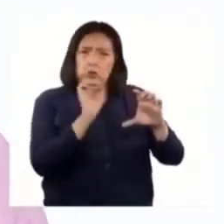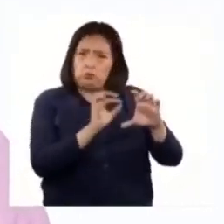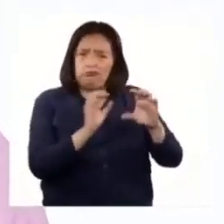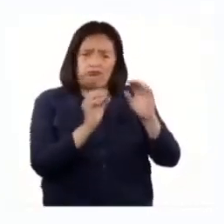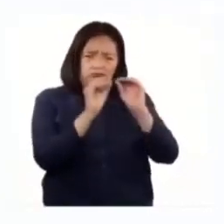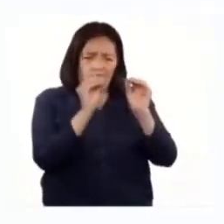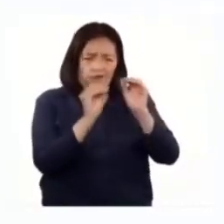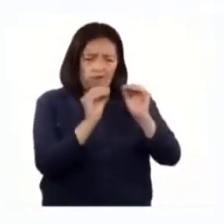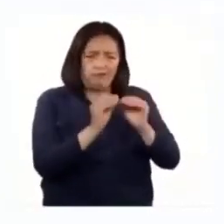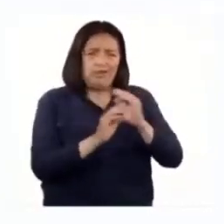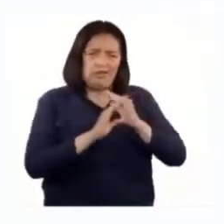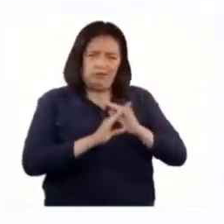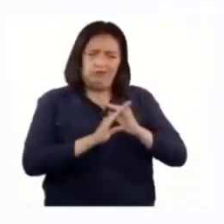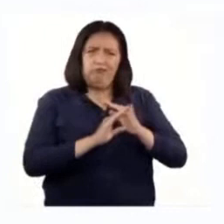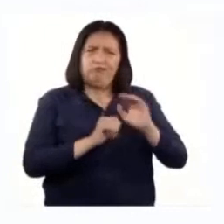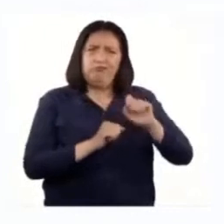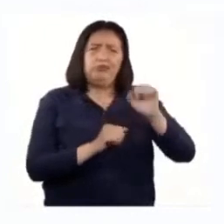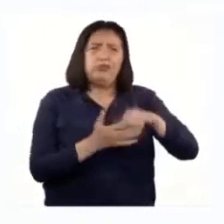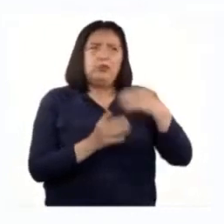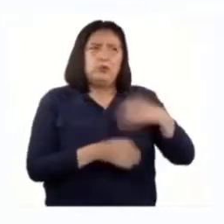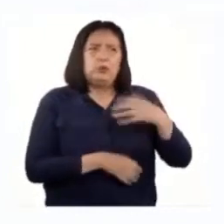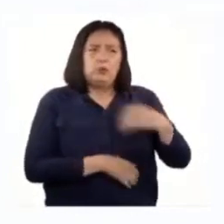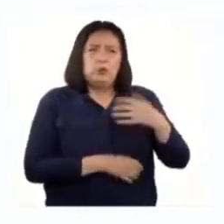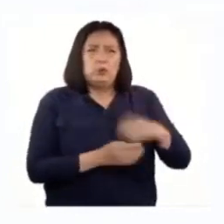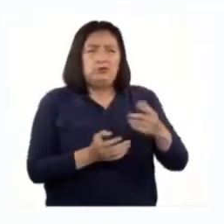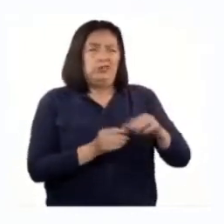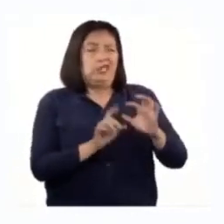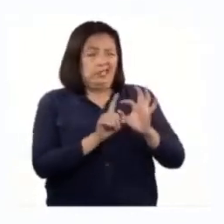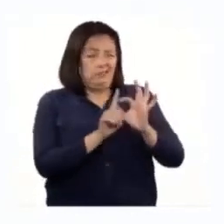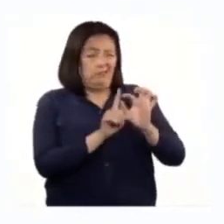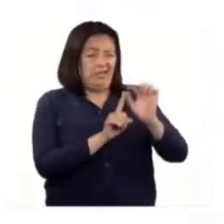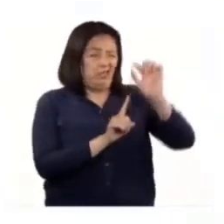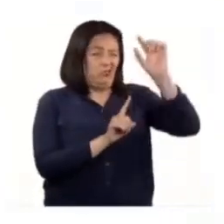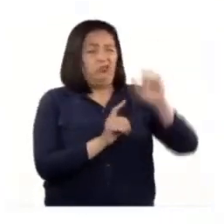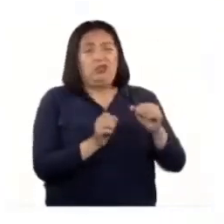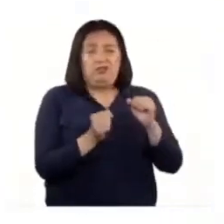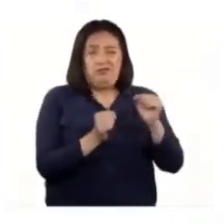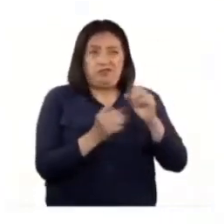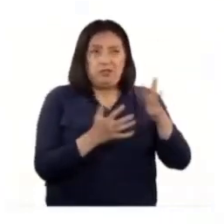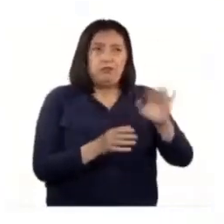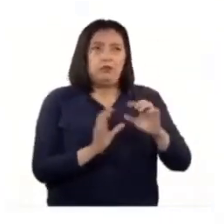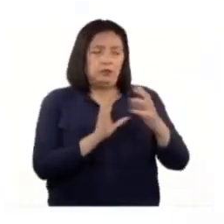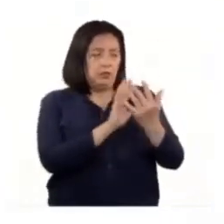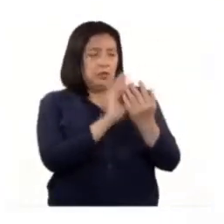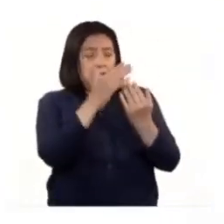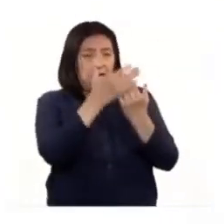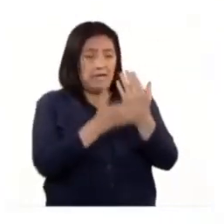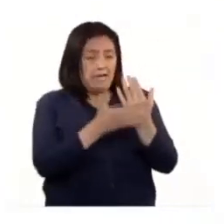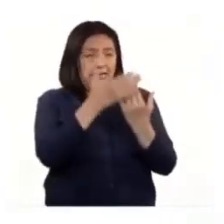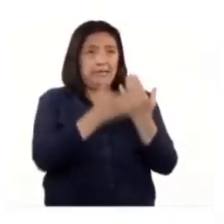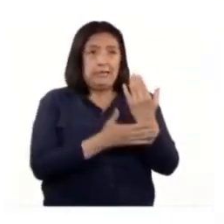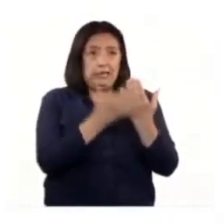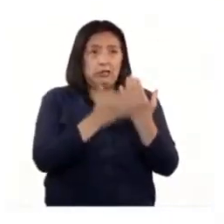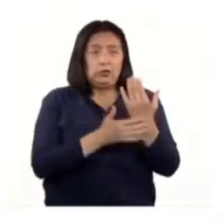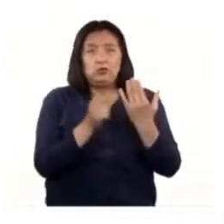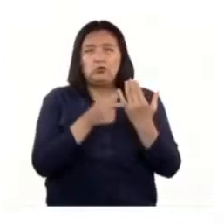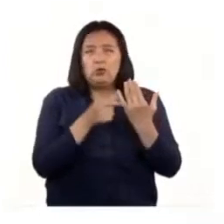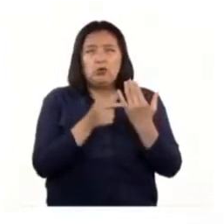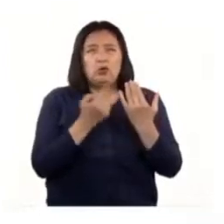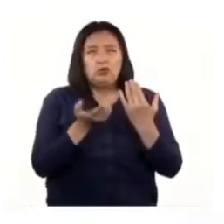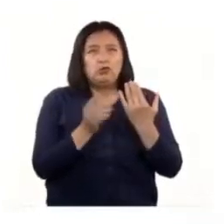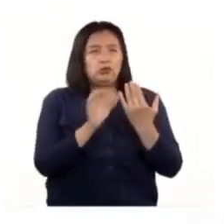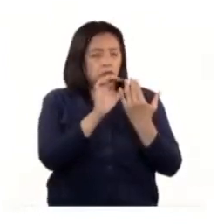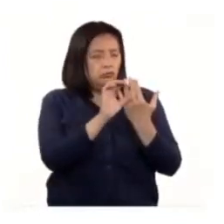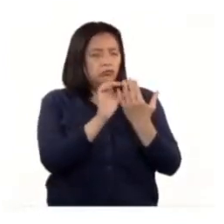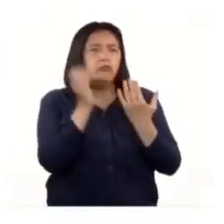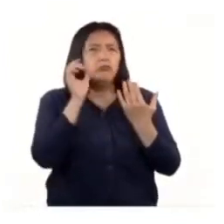diseñados para soportar condiciones extremas de temperatura y humedad. B. la parte delantera tienen un objetivo con